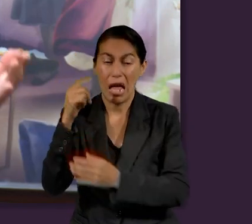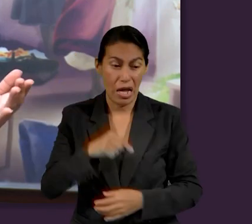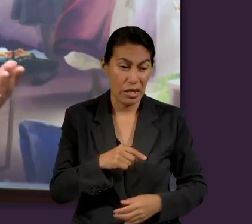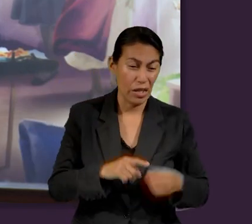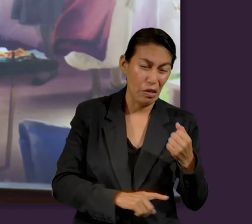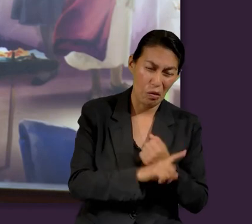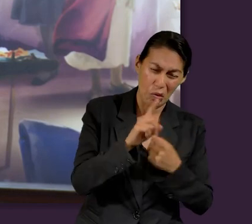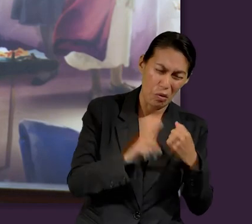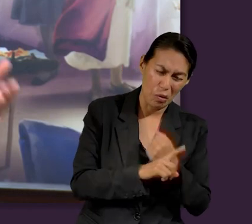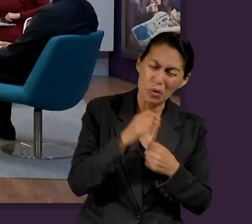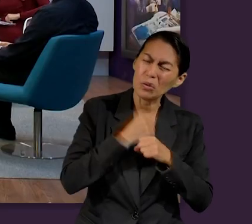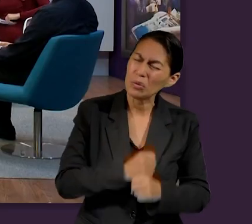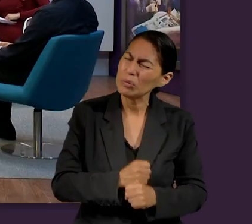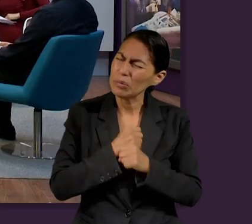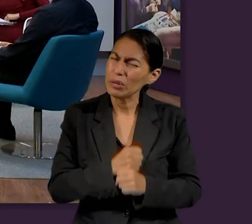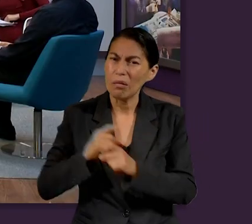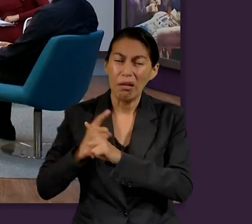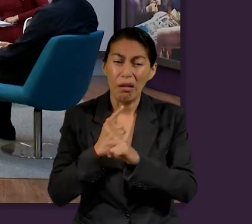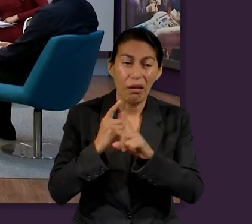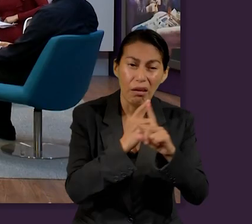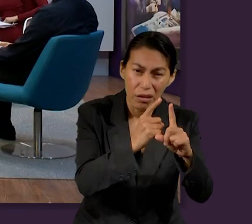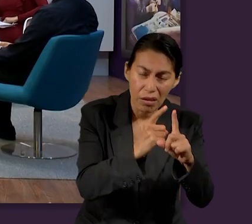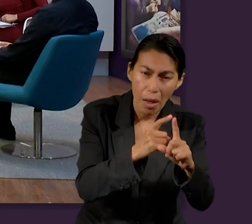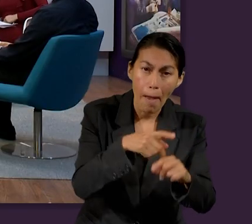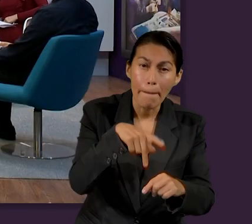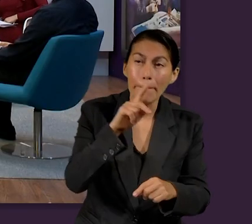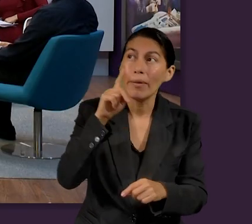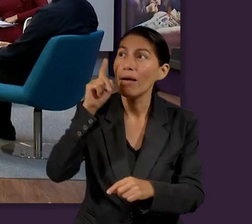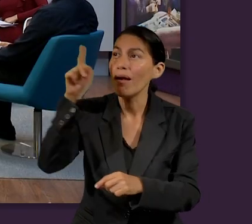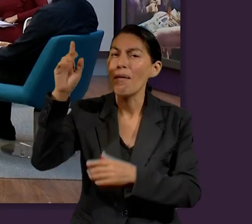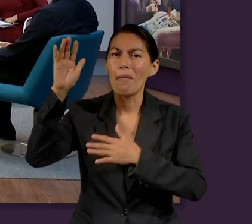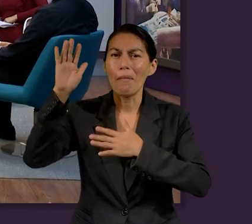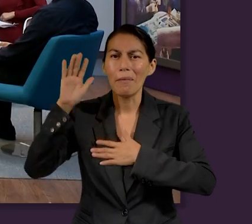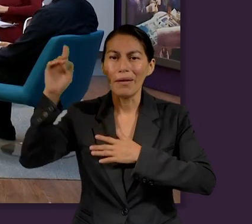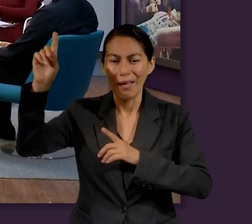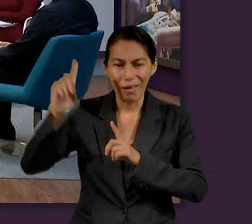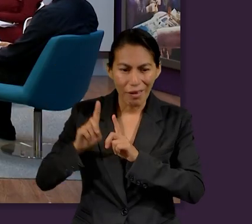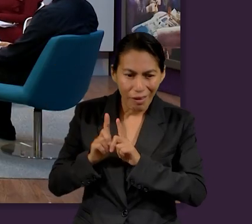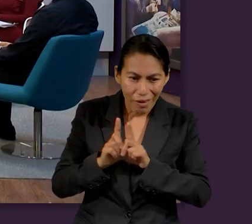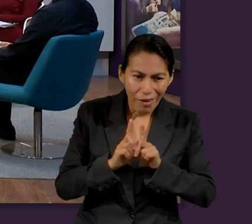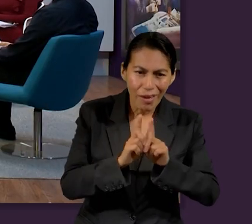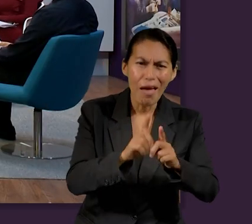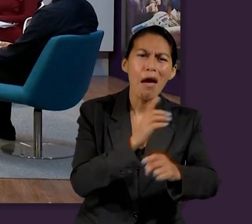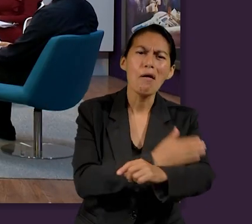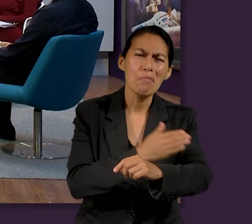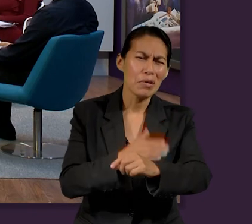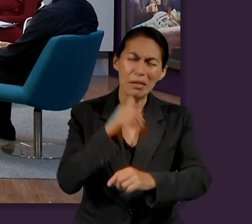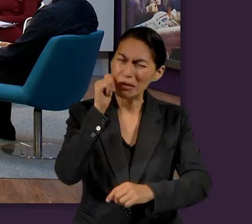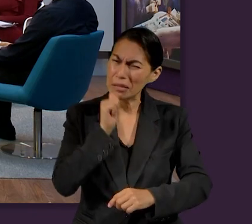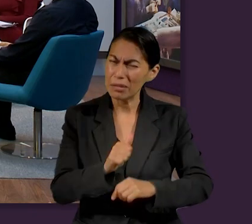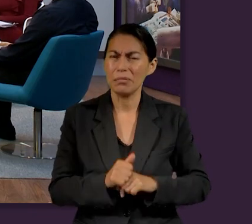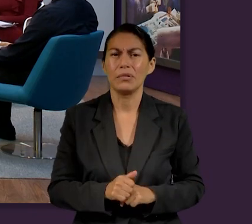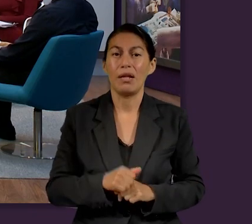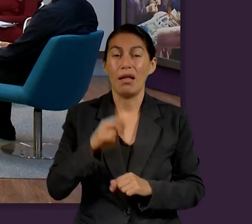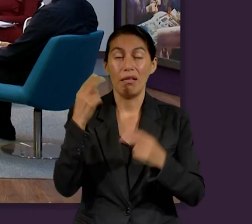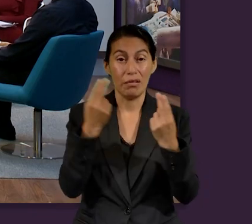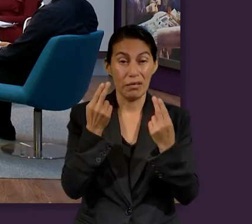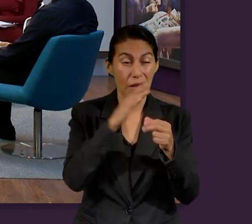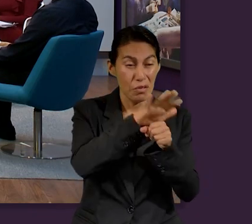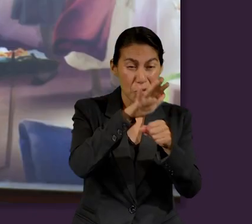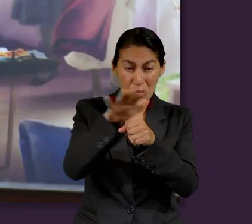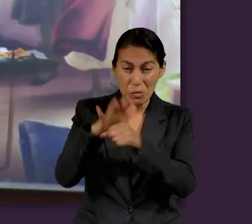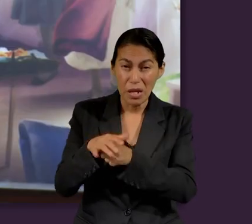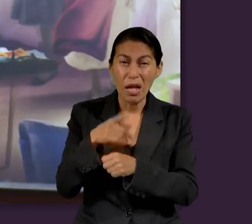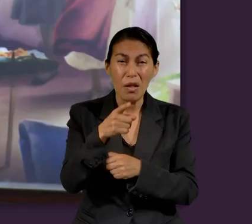sufrimiento por persecución, pero él nos promete también que él va a estar con nosotros. Una cita bíblica que dice, suprirá tus